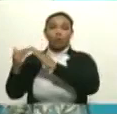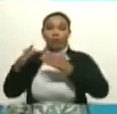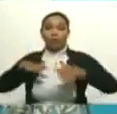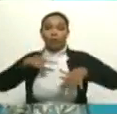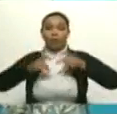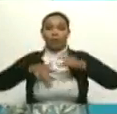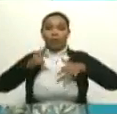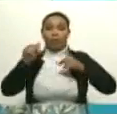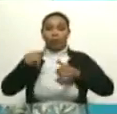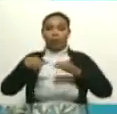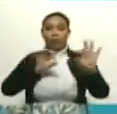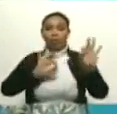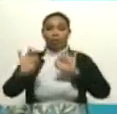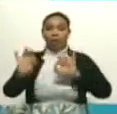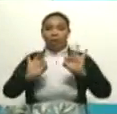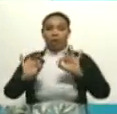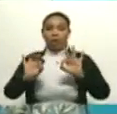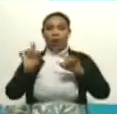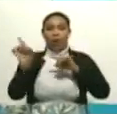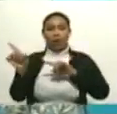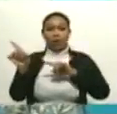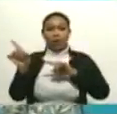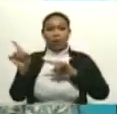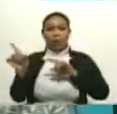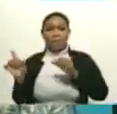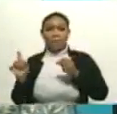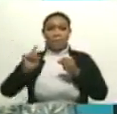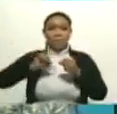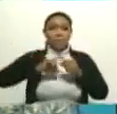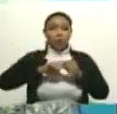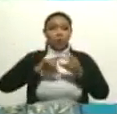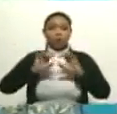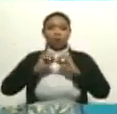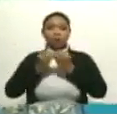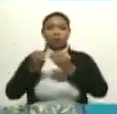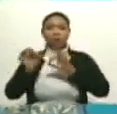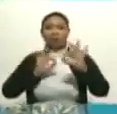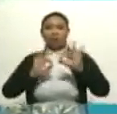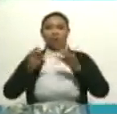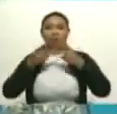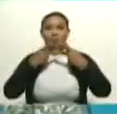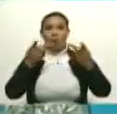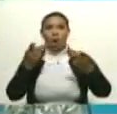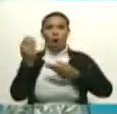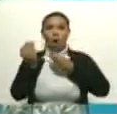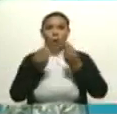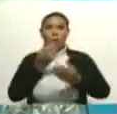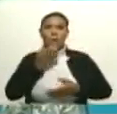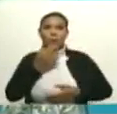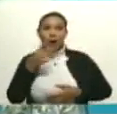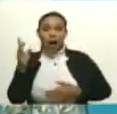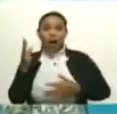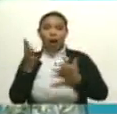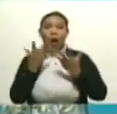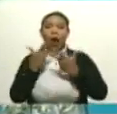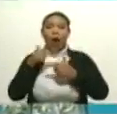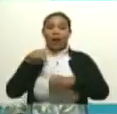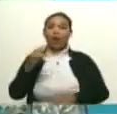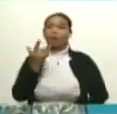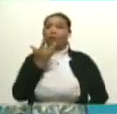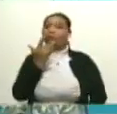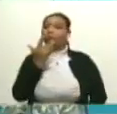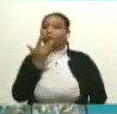actividades teatrales, de modo que no se circunscribió a las salas de teatro en espacios públicos. Por ejemplo, en el Guaguancó de Colores, aquí en San Agustín,